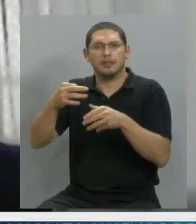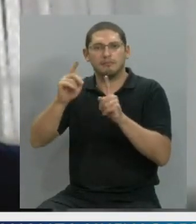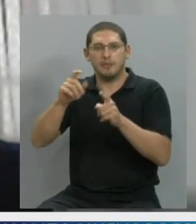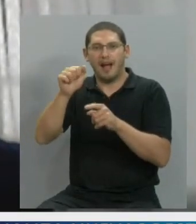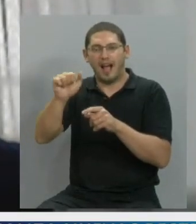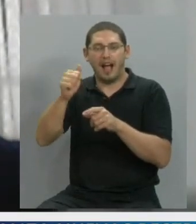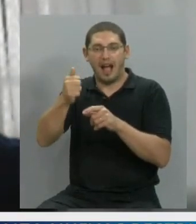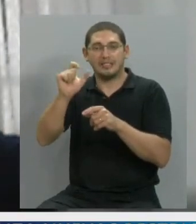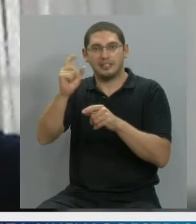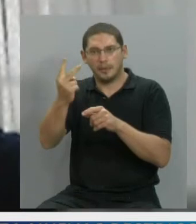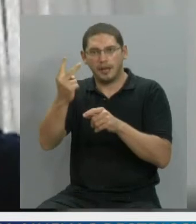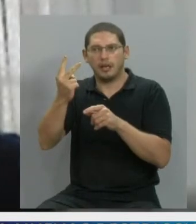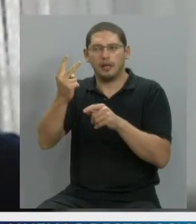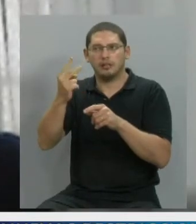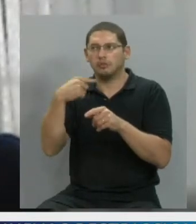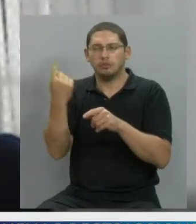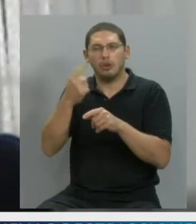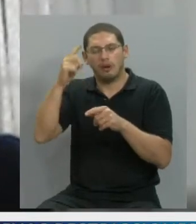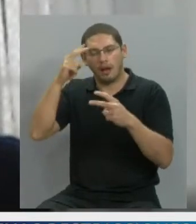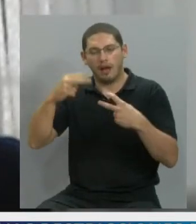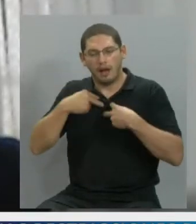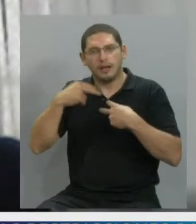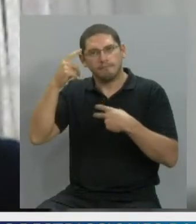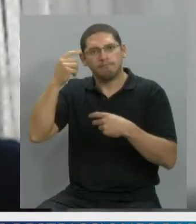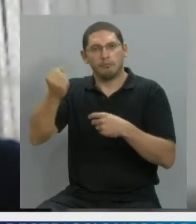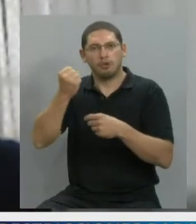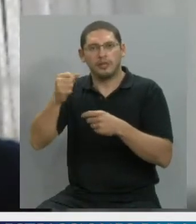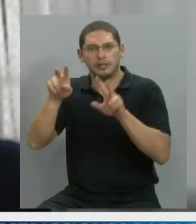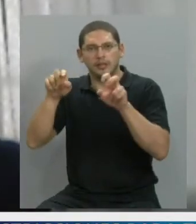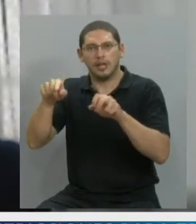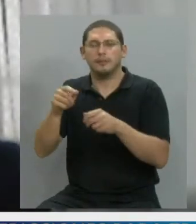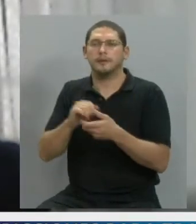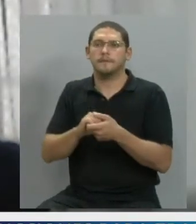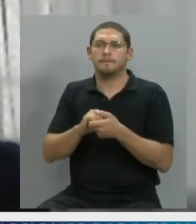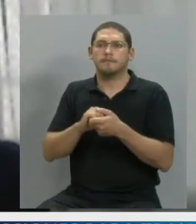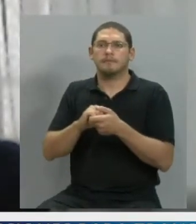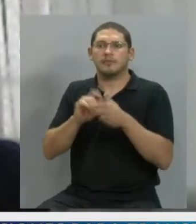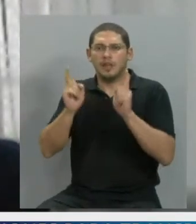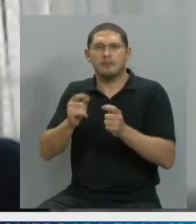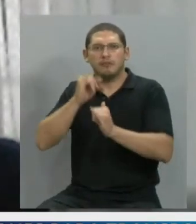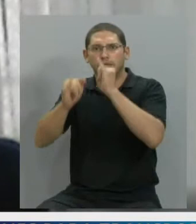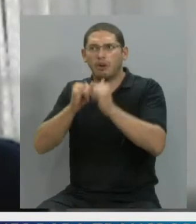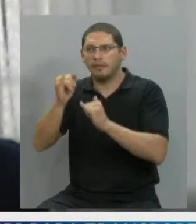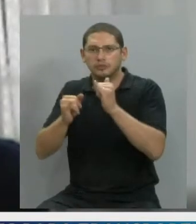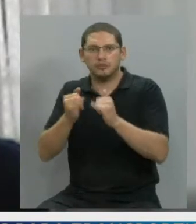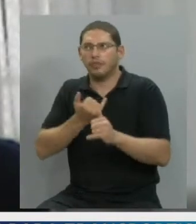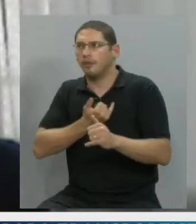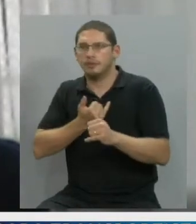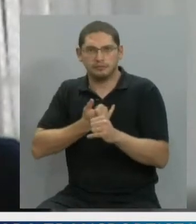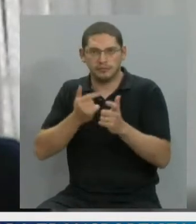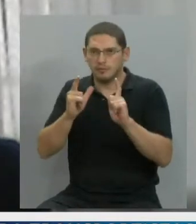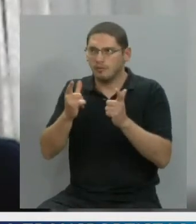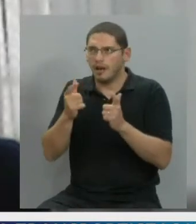cerebrovascular a todas las personas que necesitaran este tipo de información, porque yo no sabía qué era